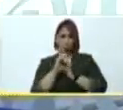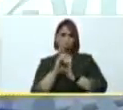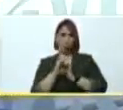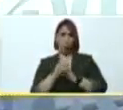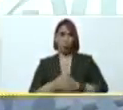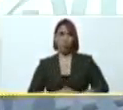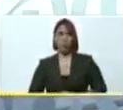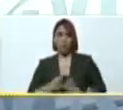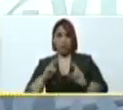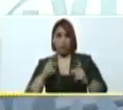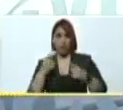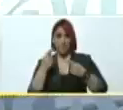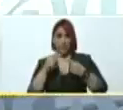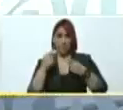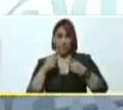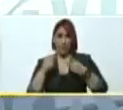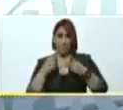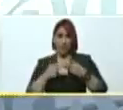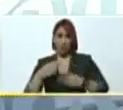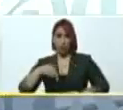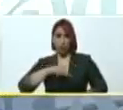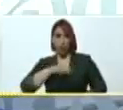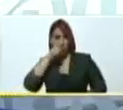los temas principales de nuestro pueblo.